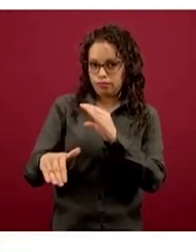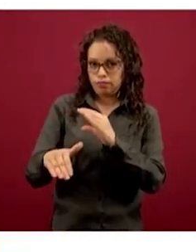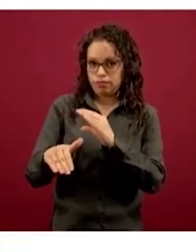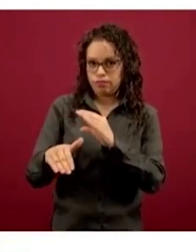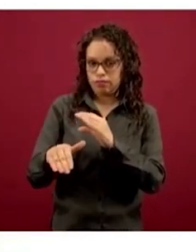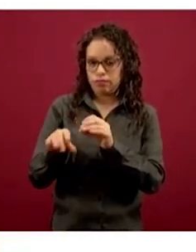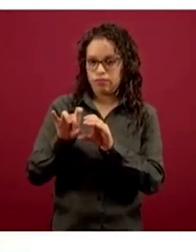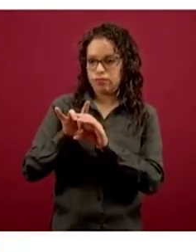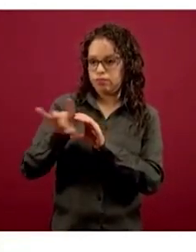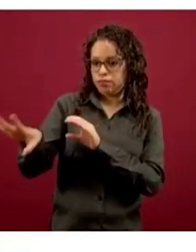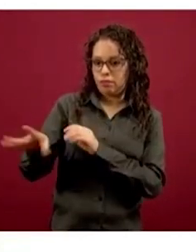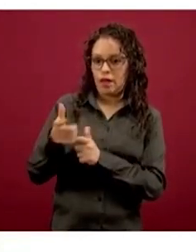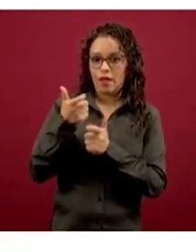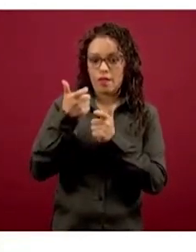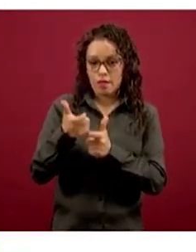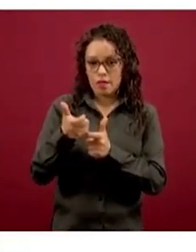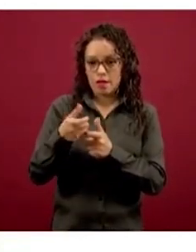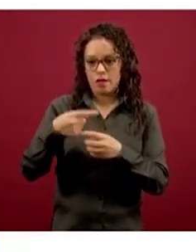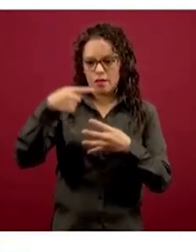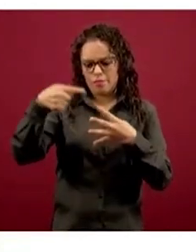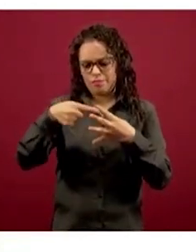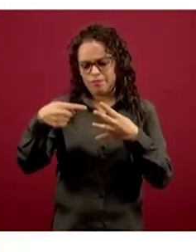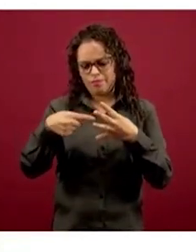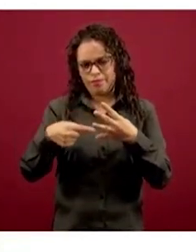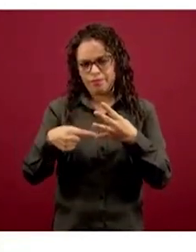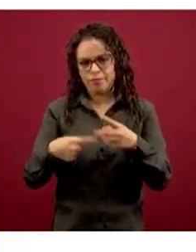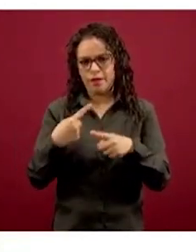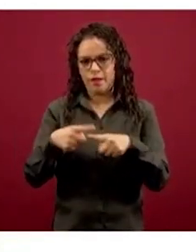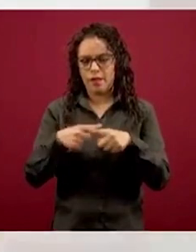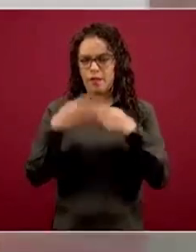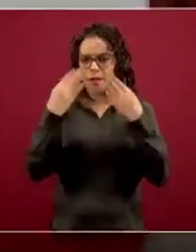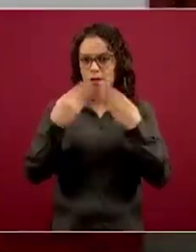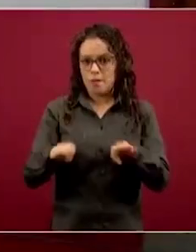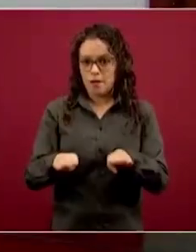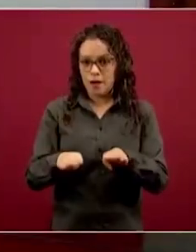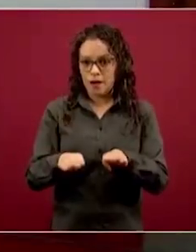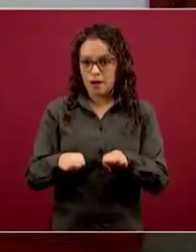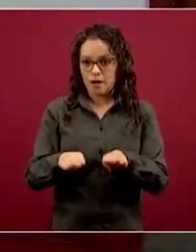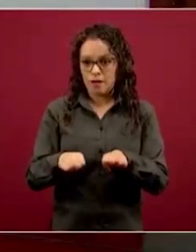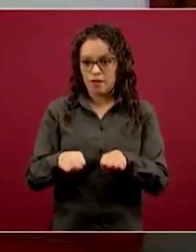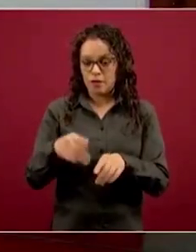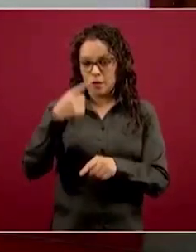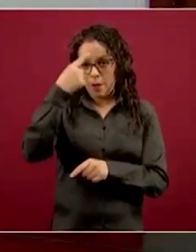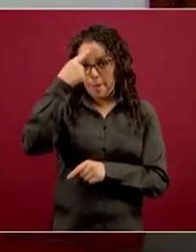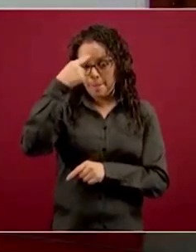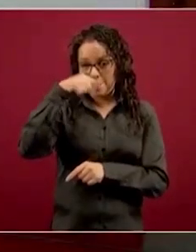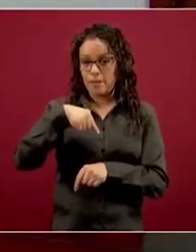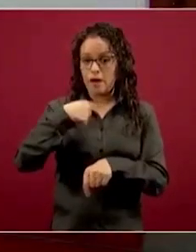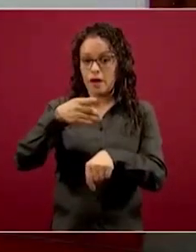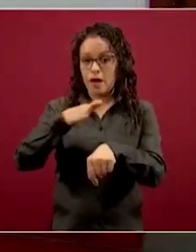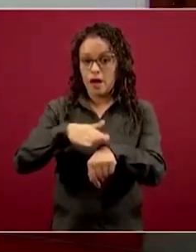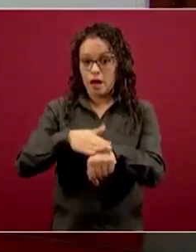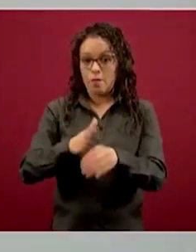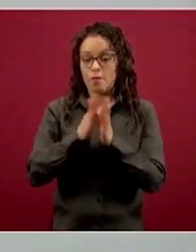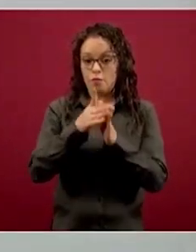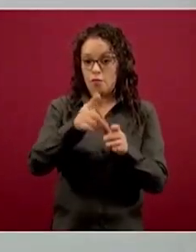y asignando a cada uno de los bancos que tienen que recibir el pago que instruimos, que mañana a primera